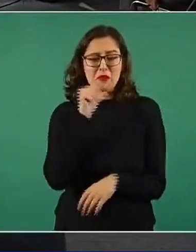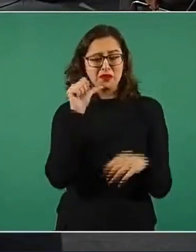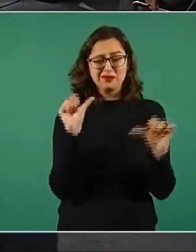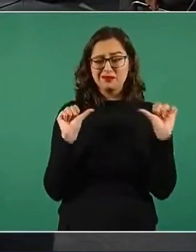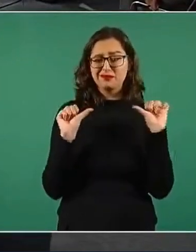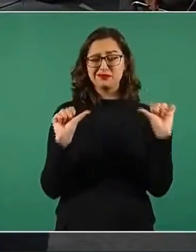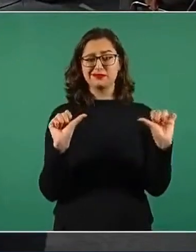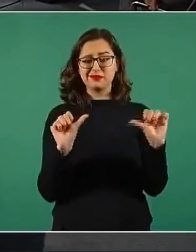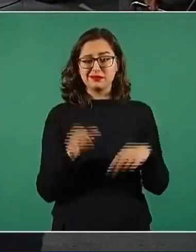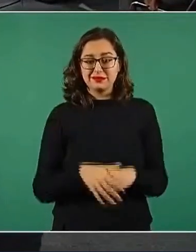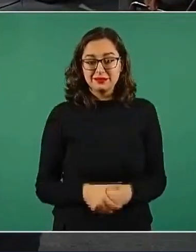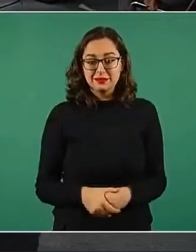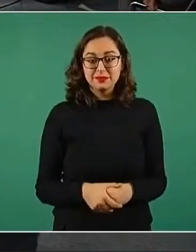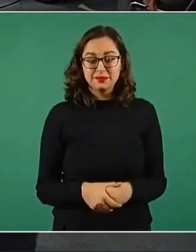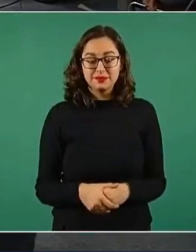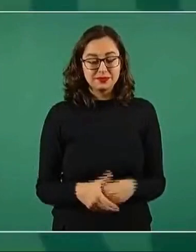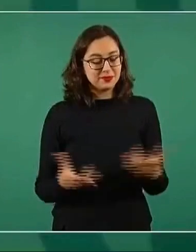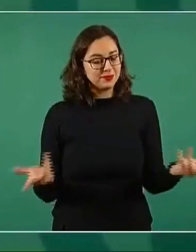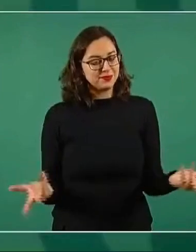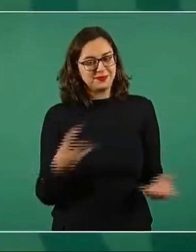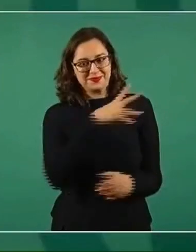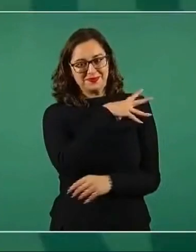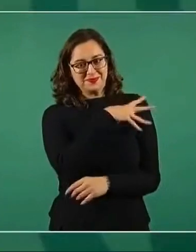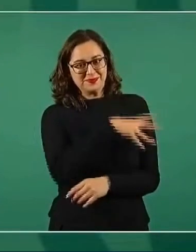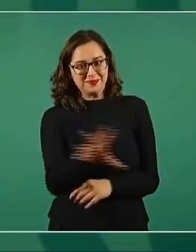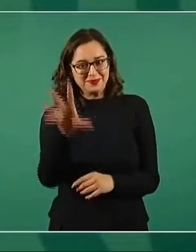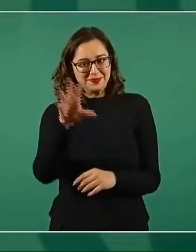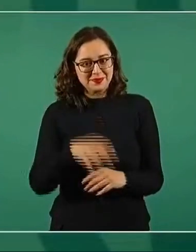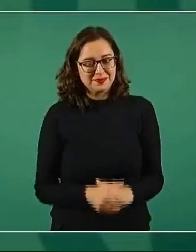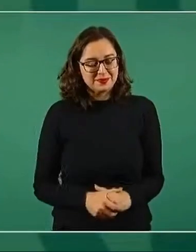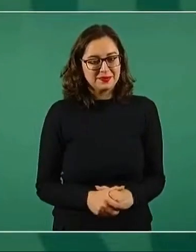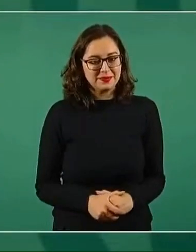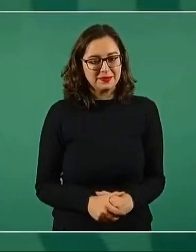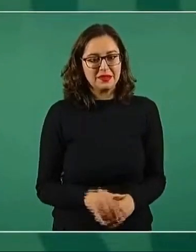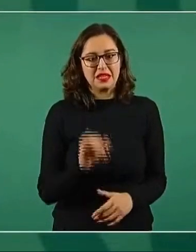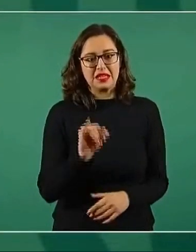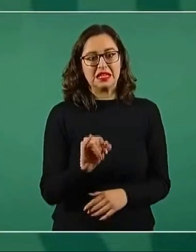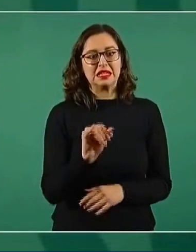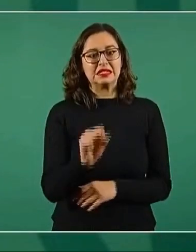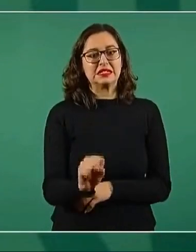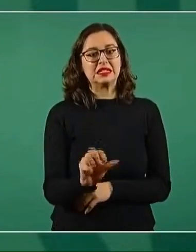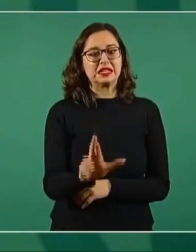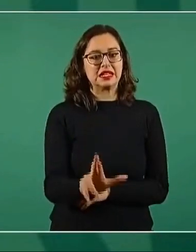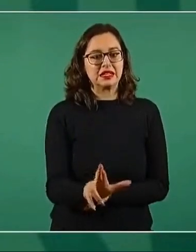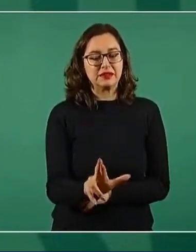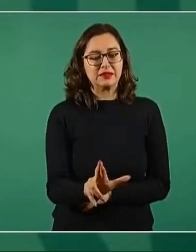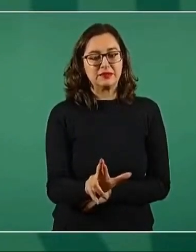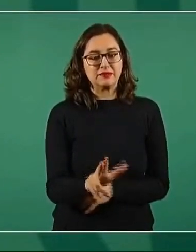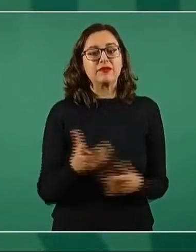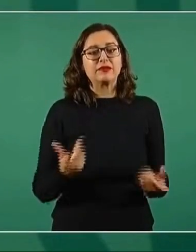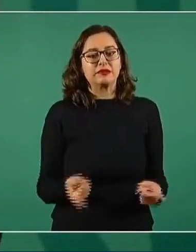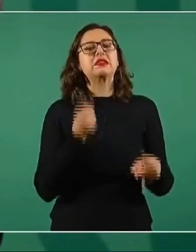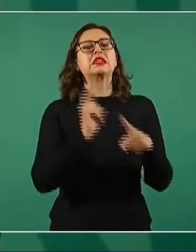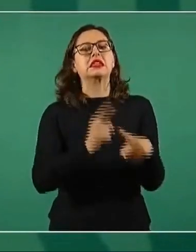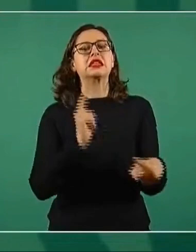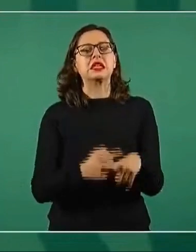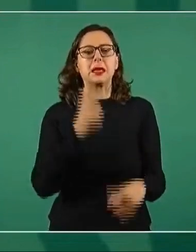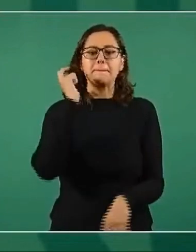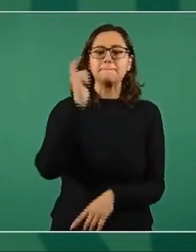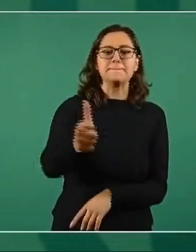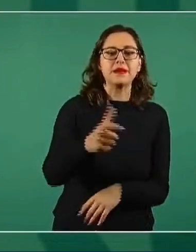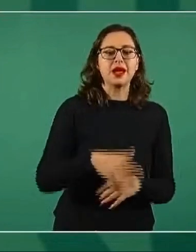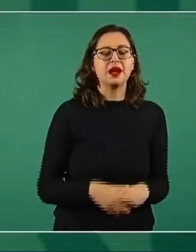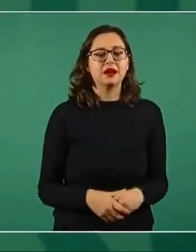Es increíble, el impuesto sobre la renta, lo pagan más los trabajadores